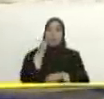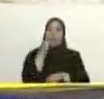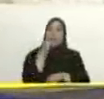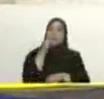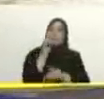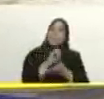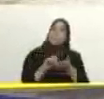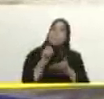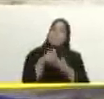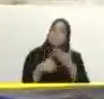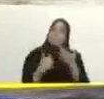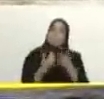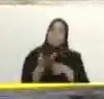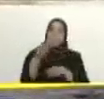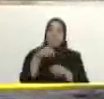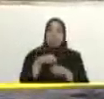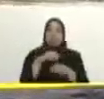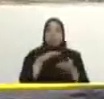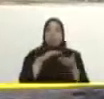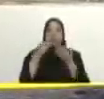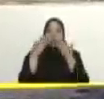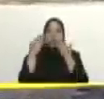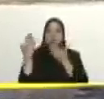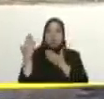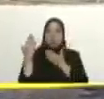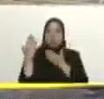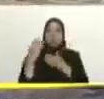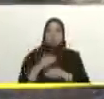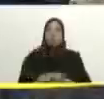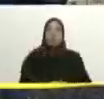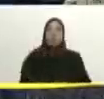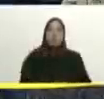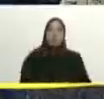realmente está dentro del borde del río adelante presidente